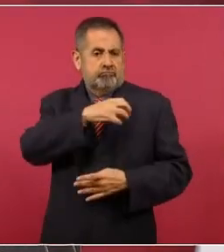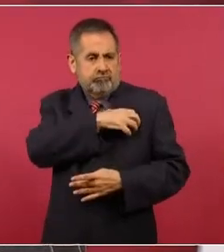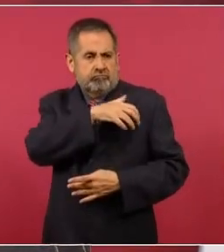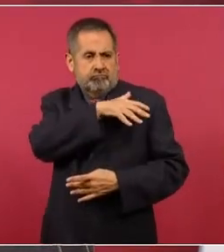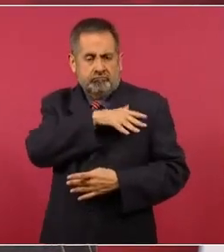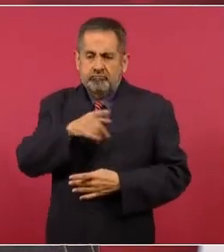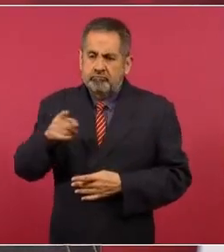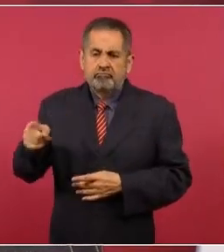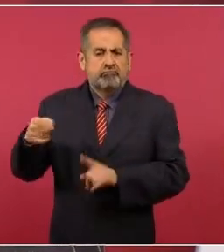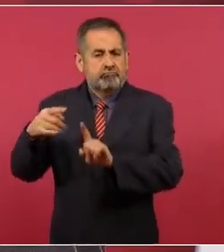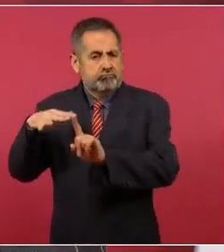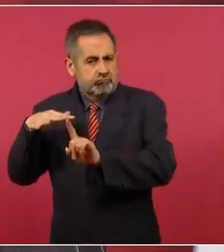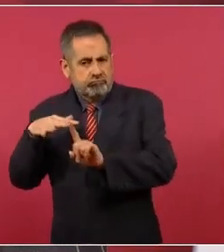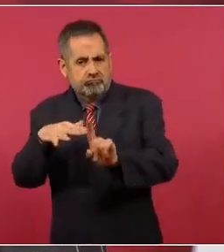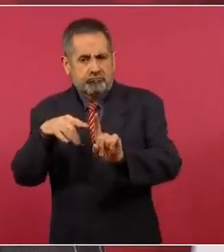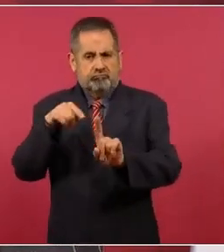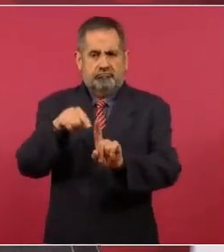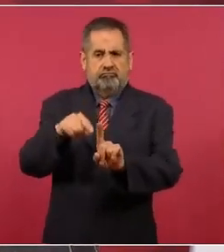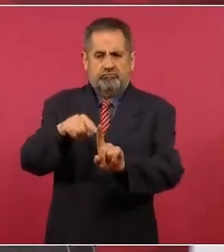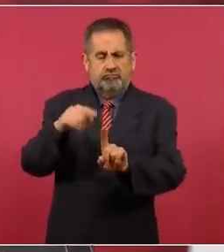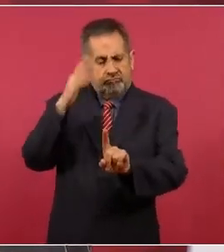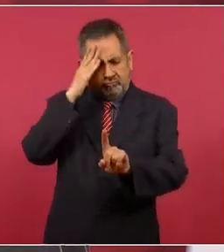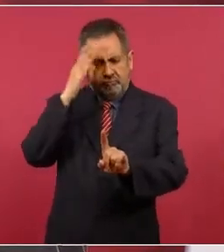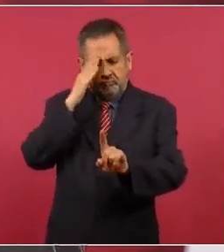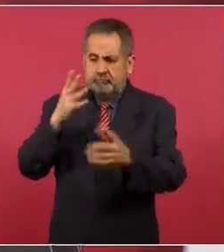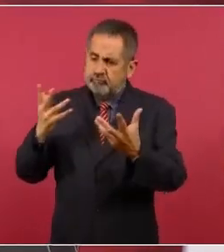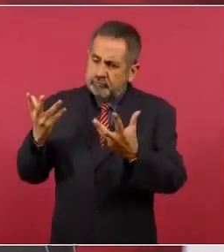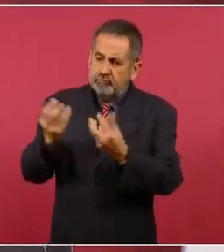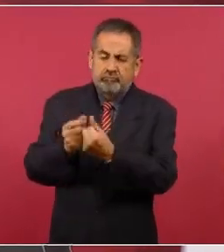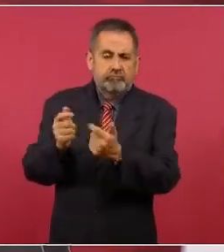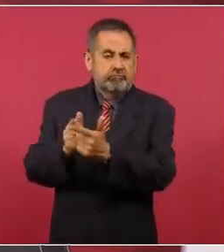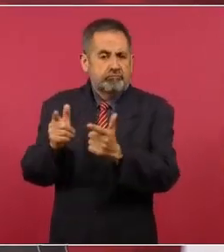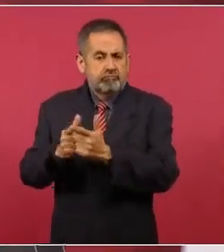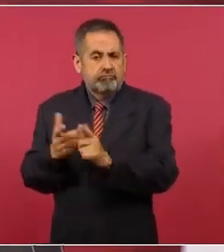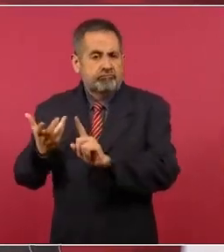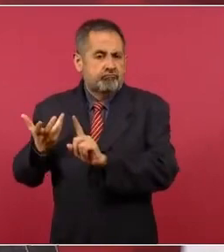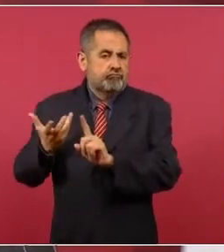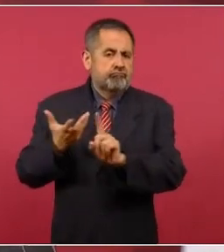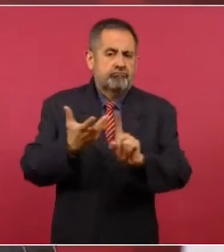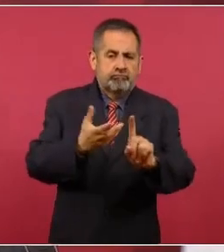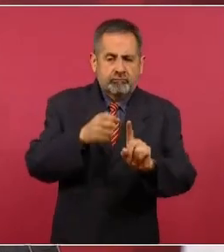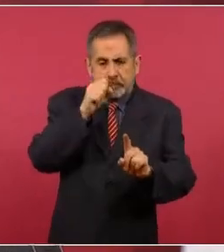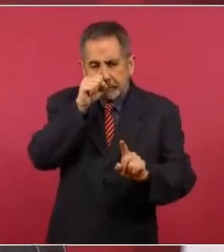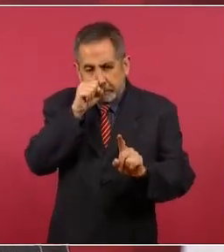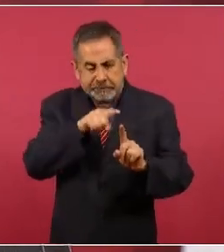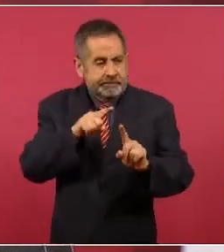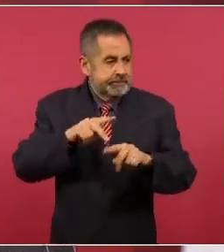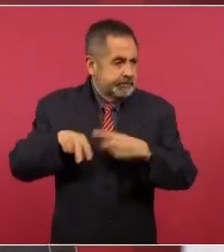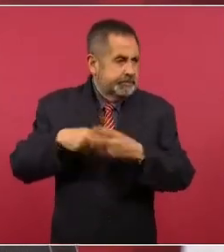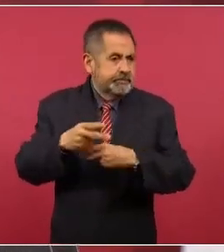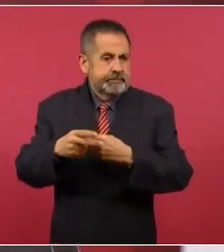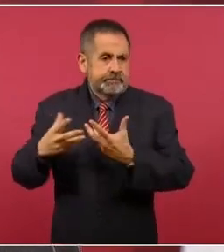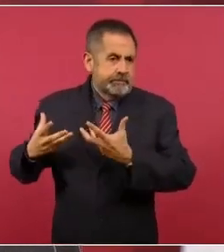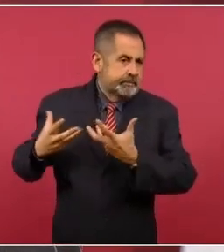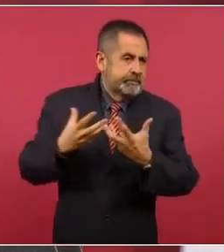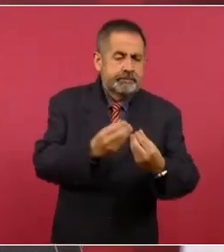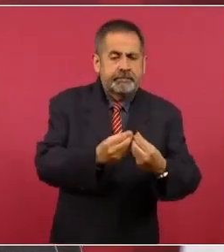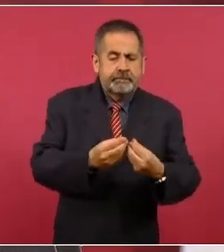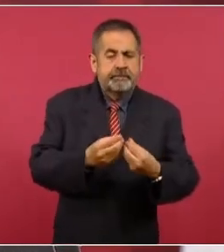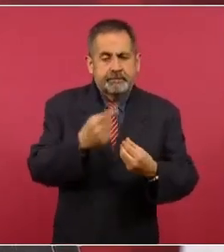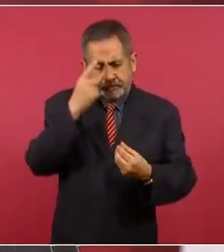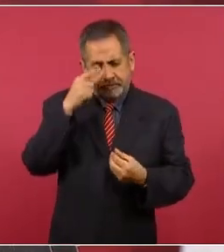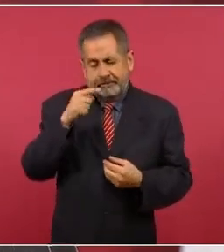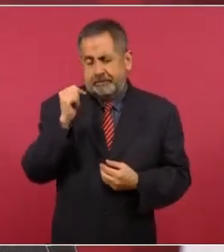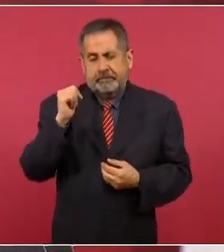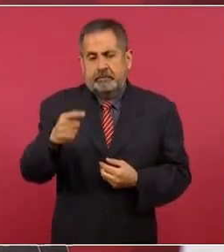con los elementos que